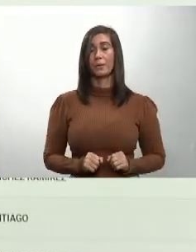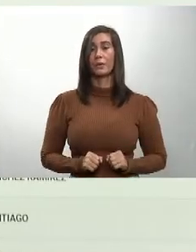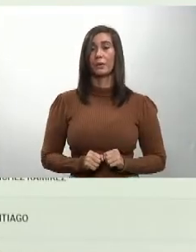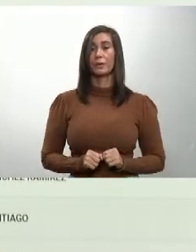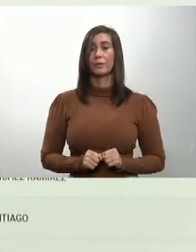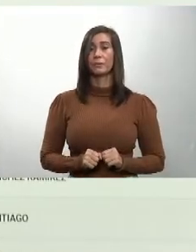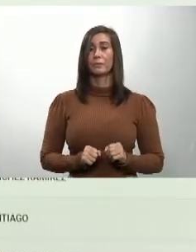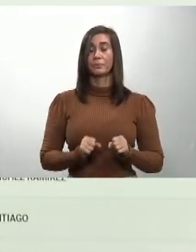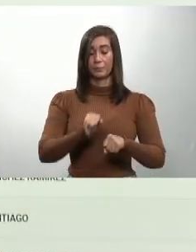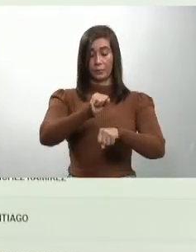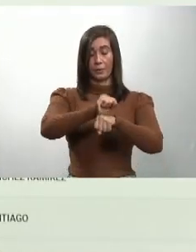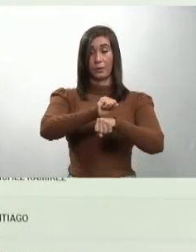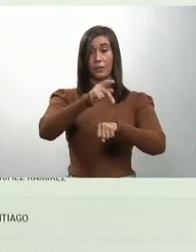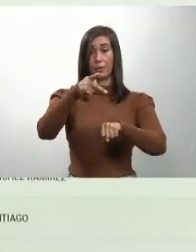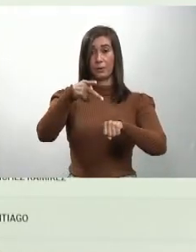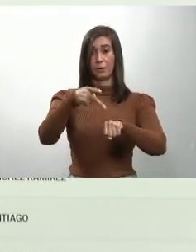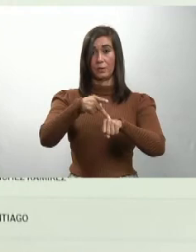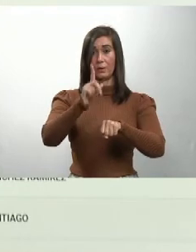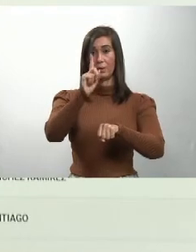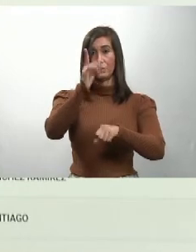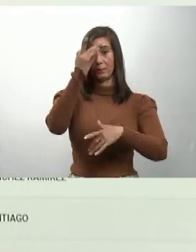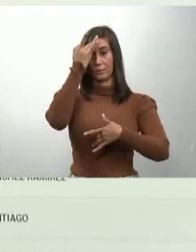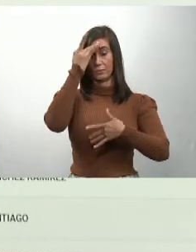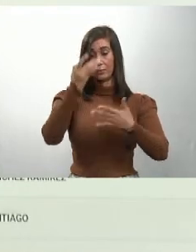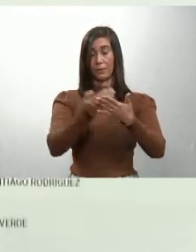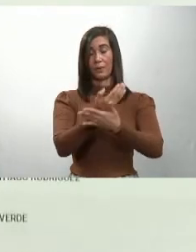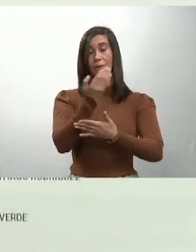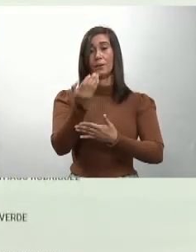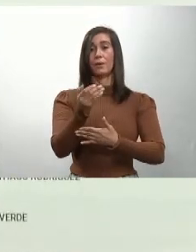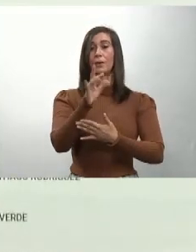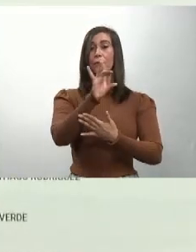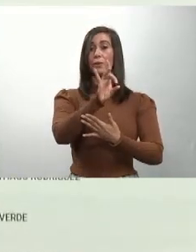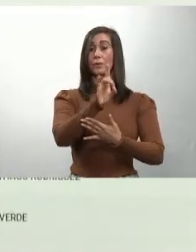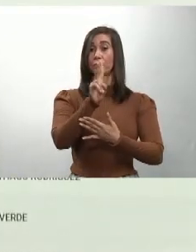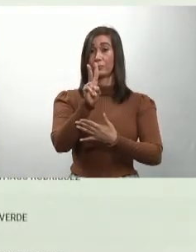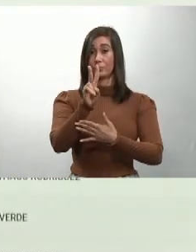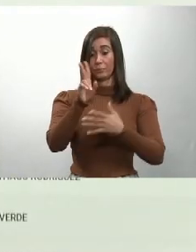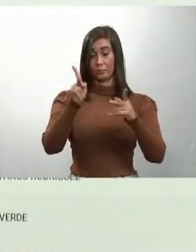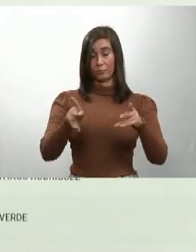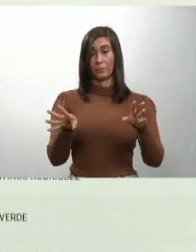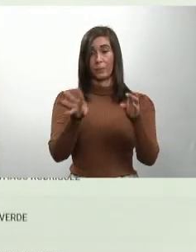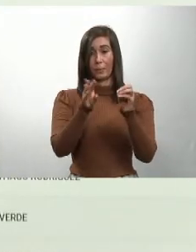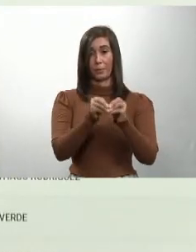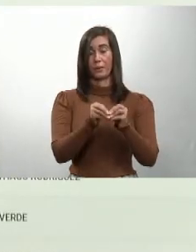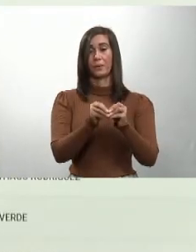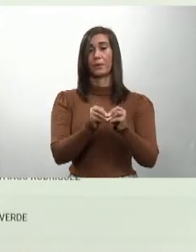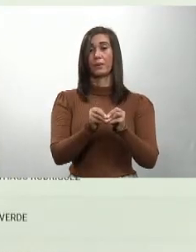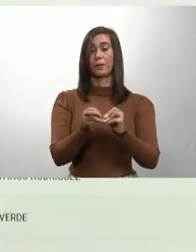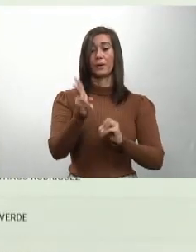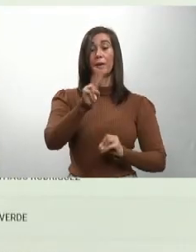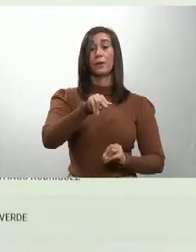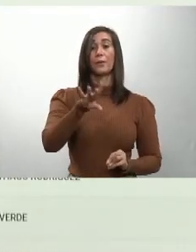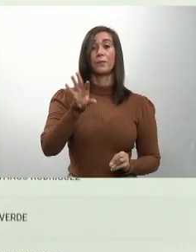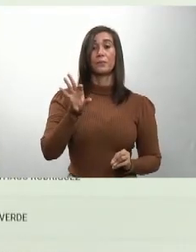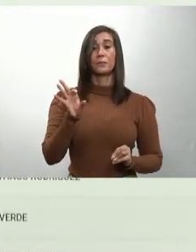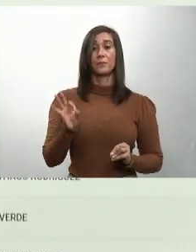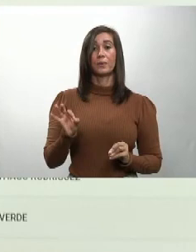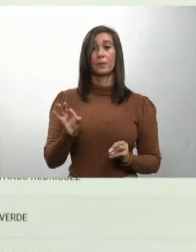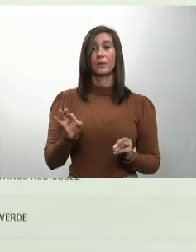San Pedro de Macorís, 1 caso nuevo, 82 acumulados, 29